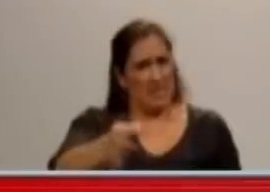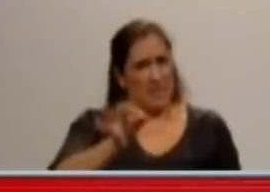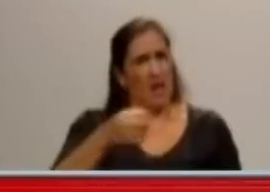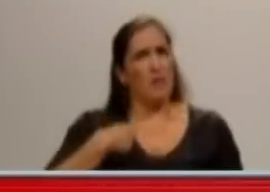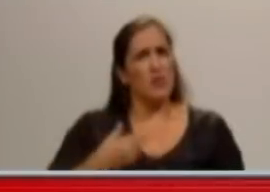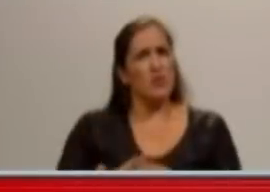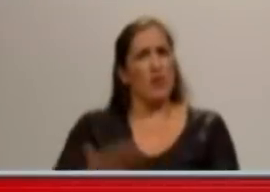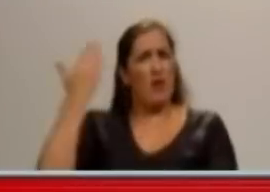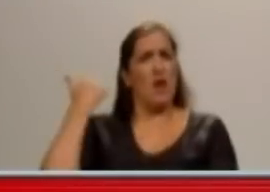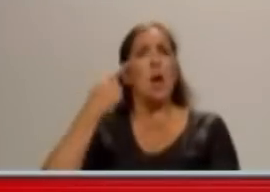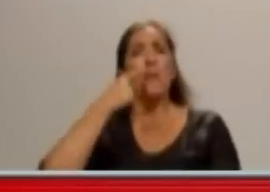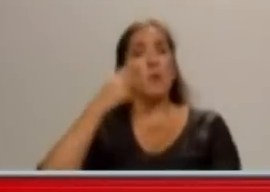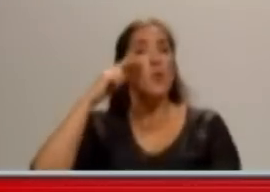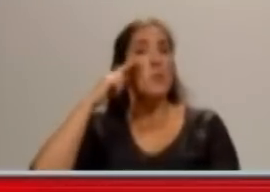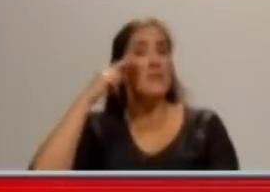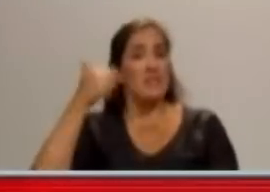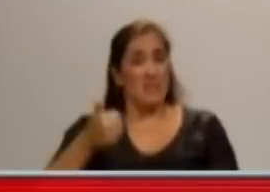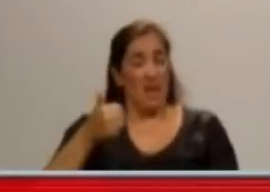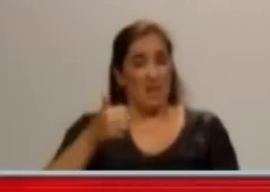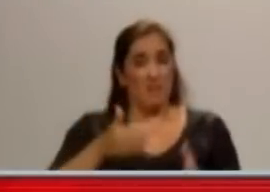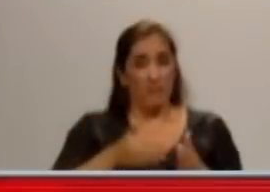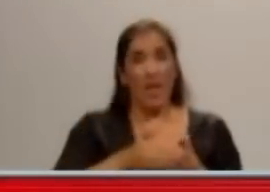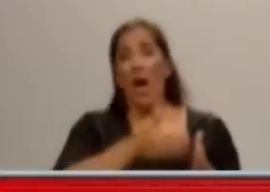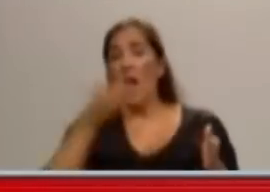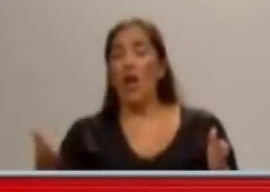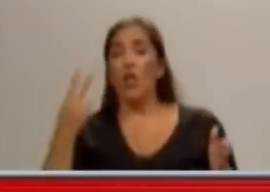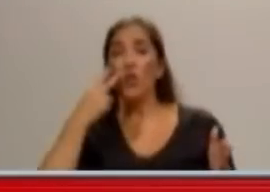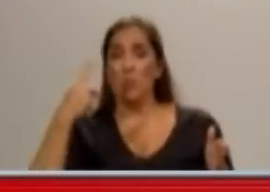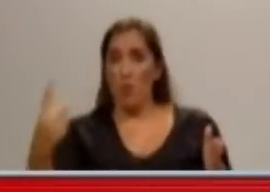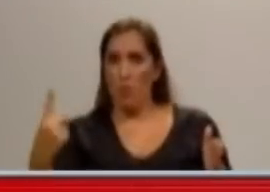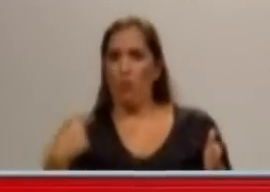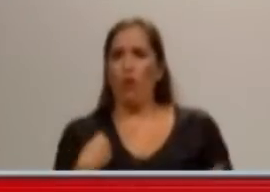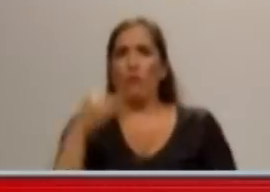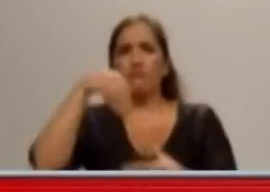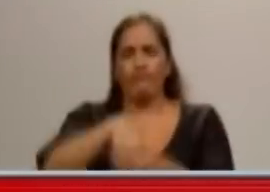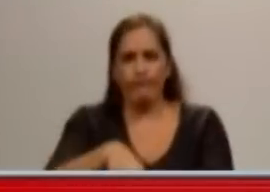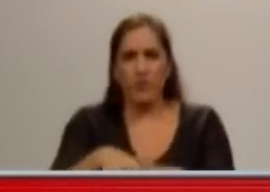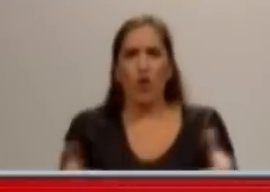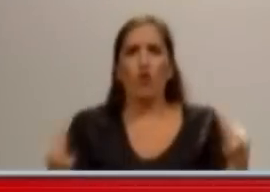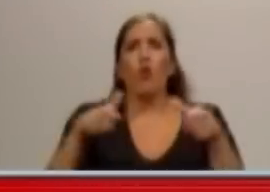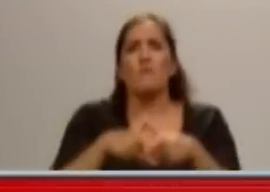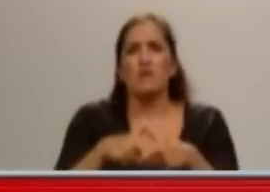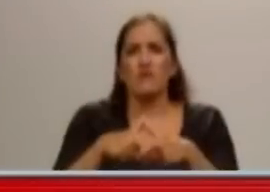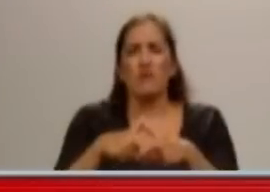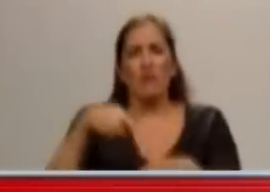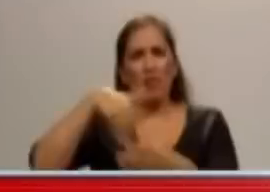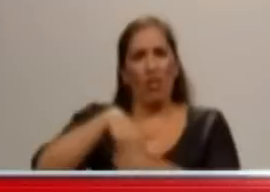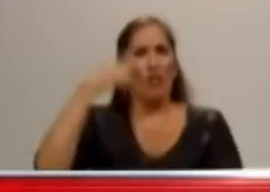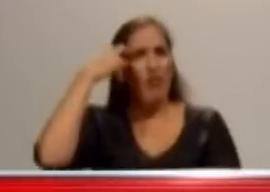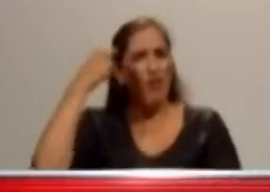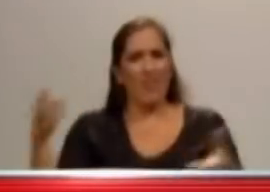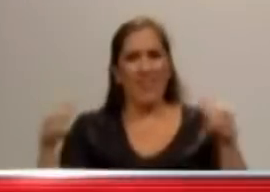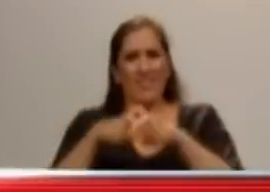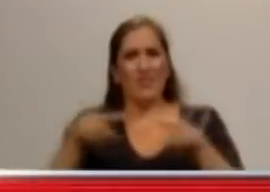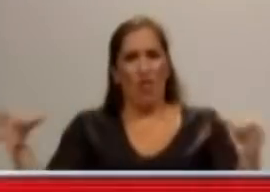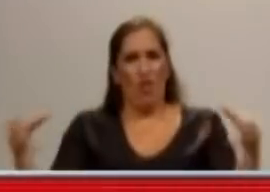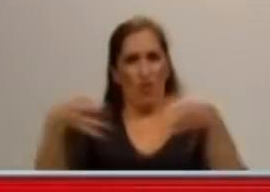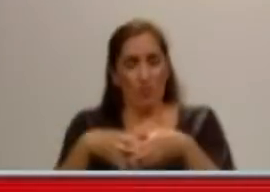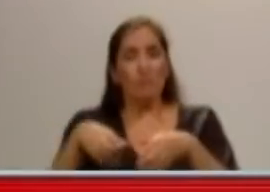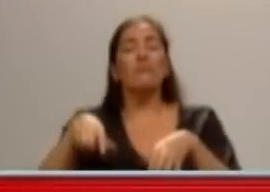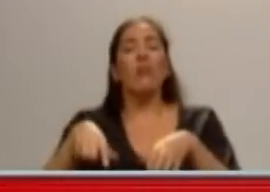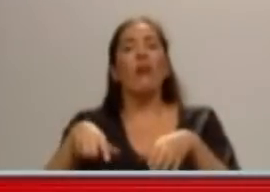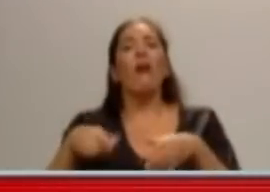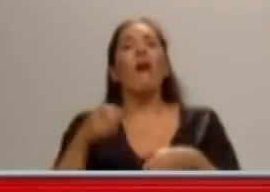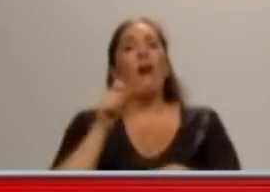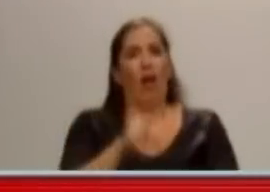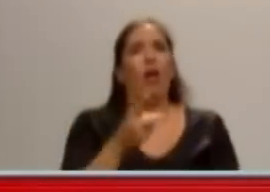como extorsionadores. En forma general, claro, no hay nevidores o a nadie, ¿no? Más claro agua, ¿no? Y quiero decir algo porque dije recién, ¿no? Dije